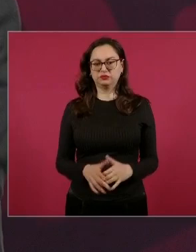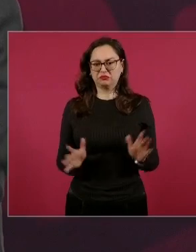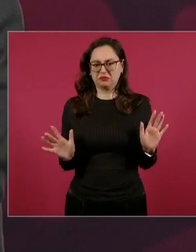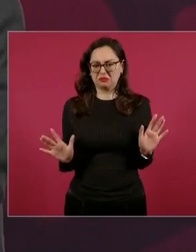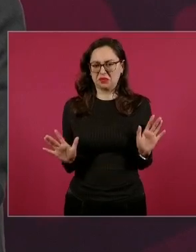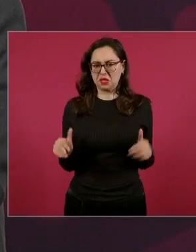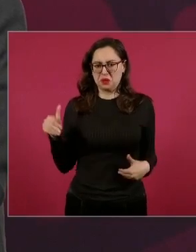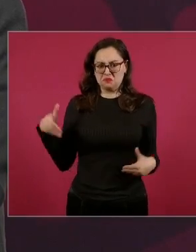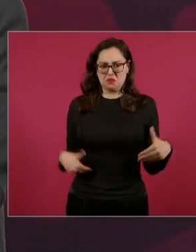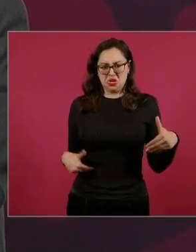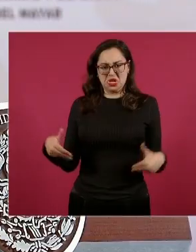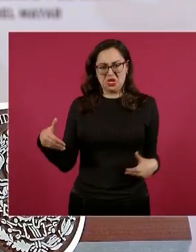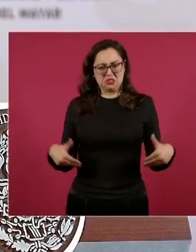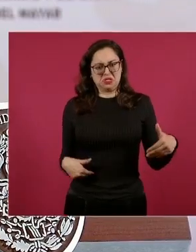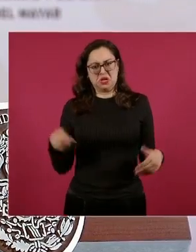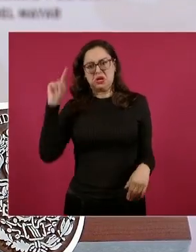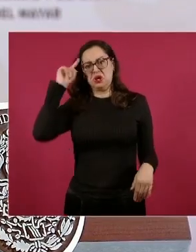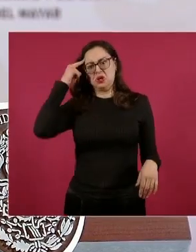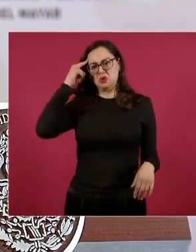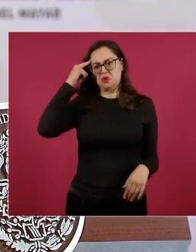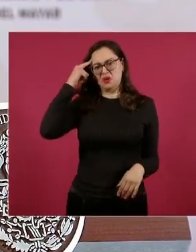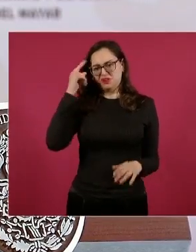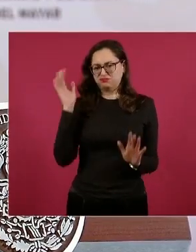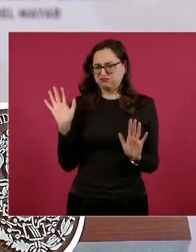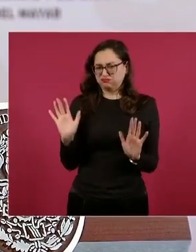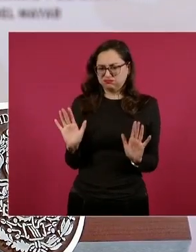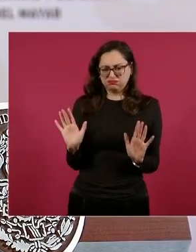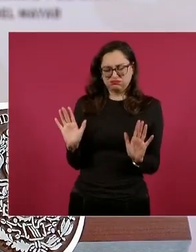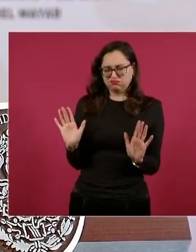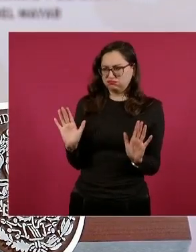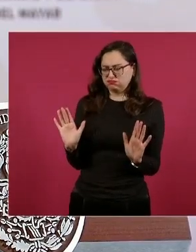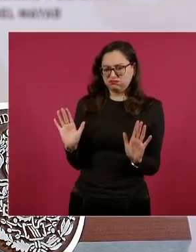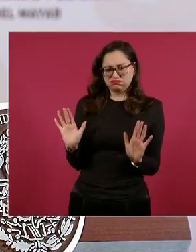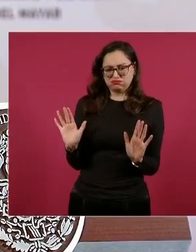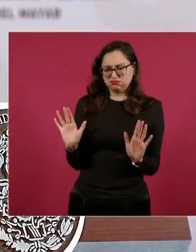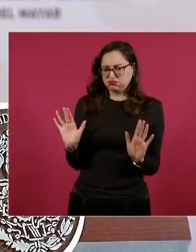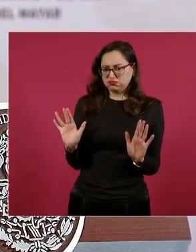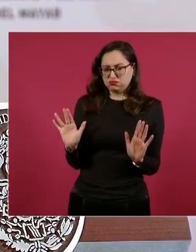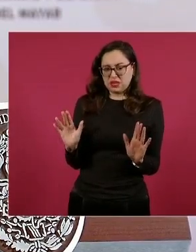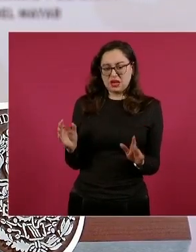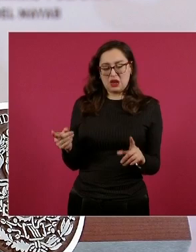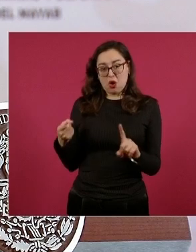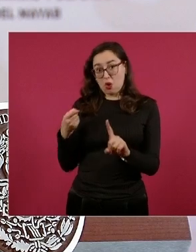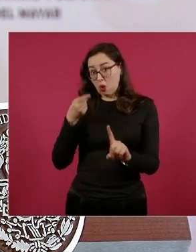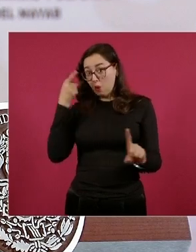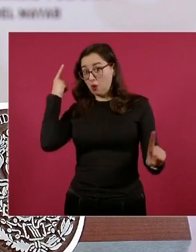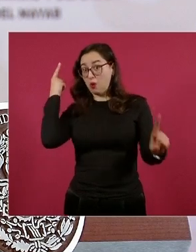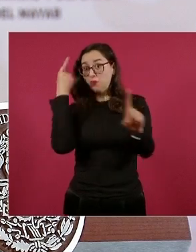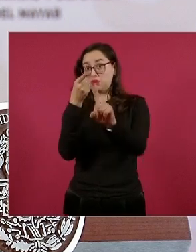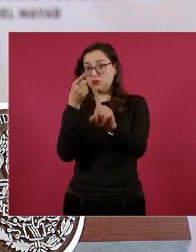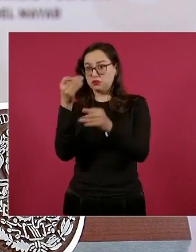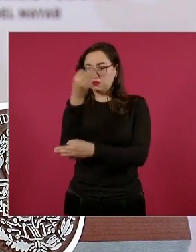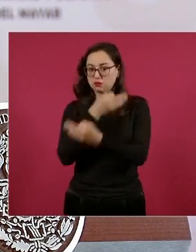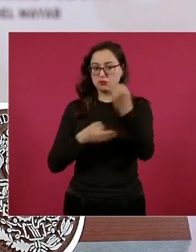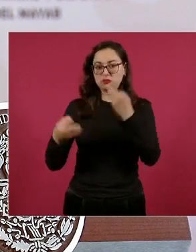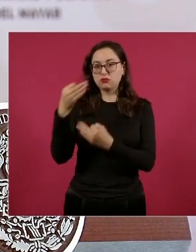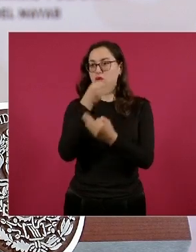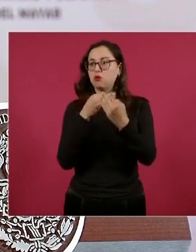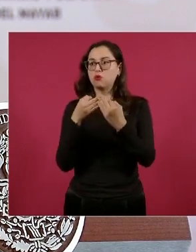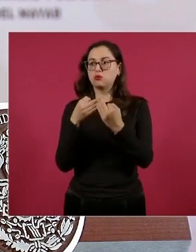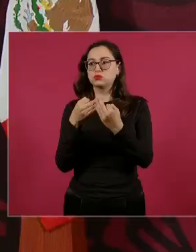todos tenemos que buscar una sociedad mejor.